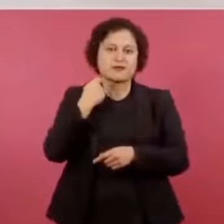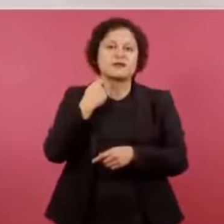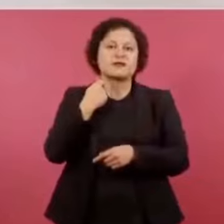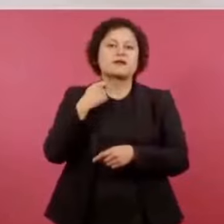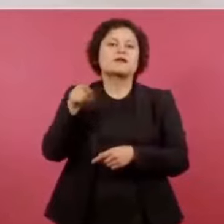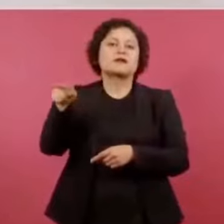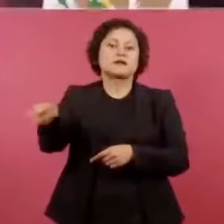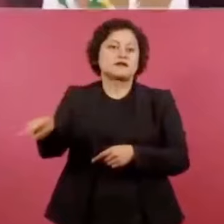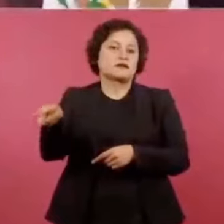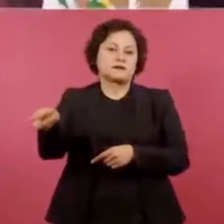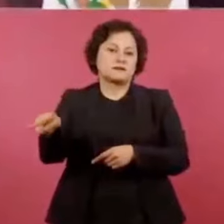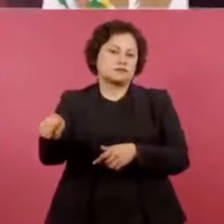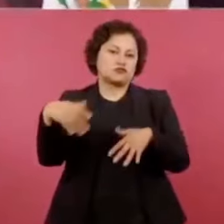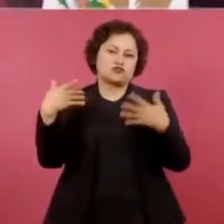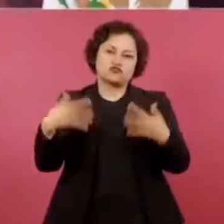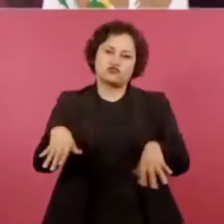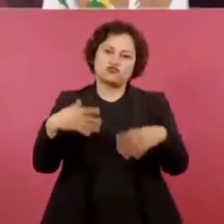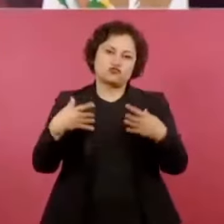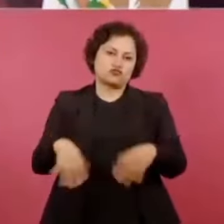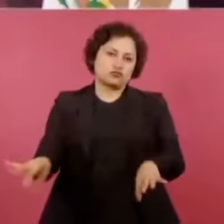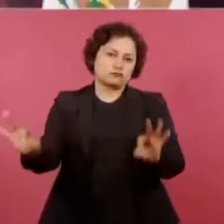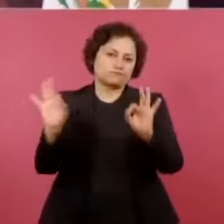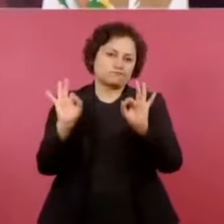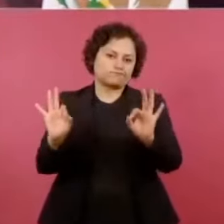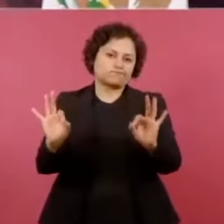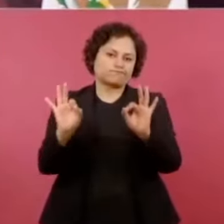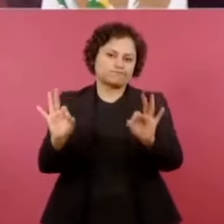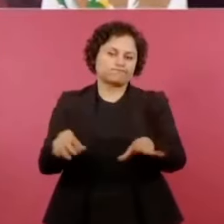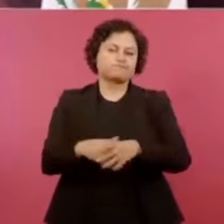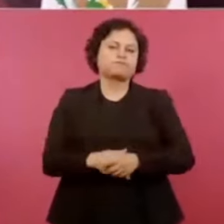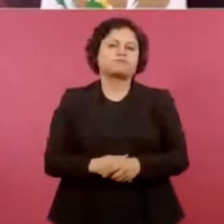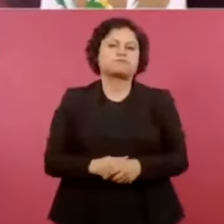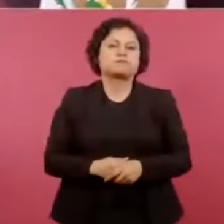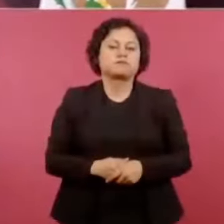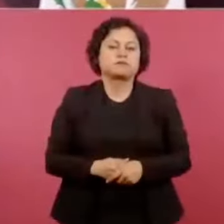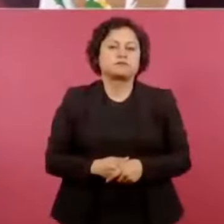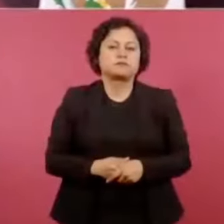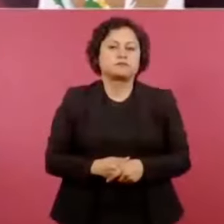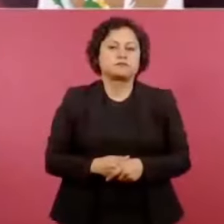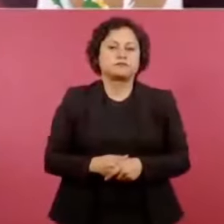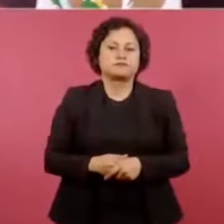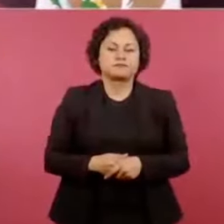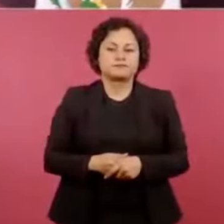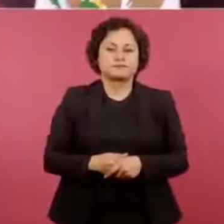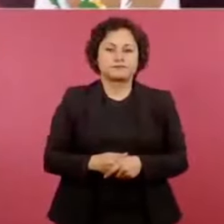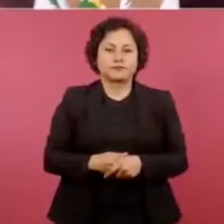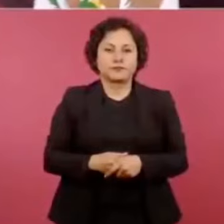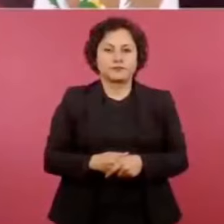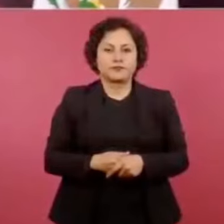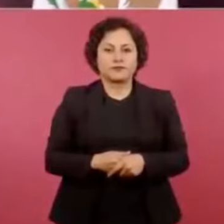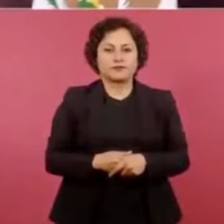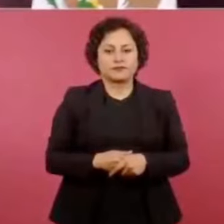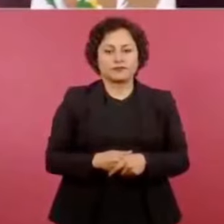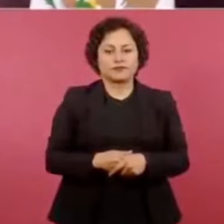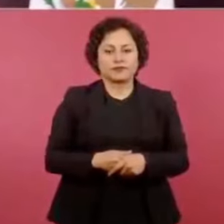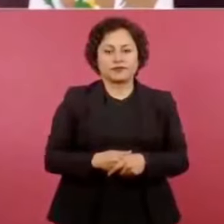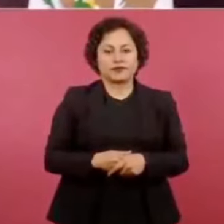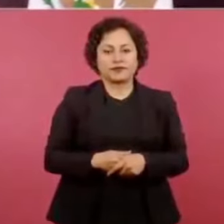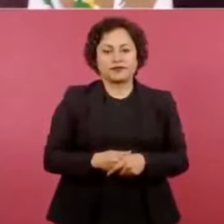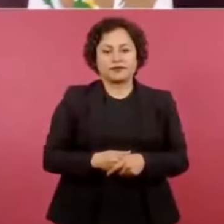entonces, el que llegó también